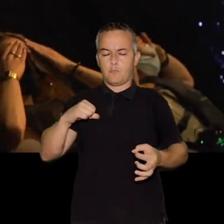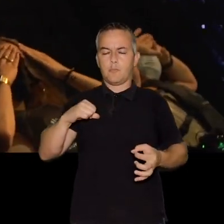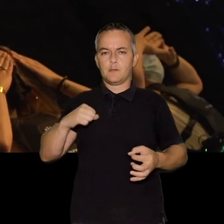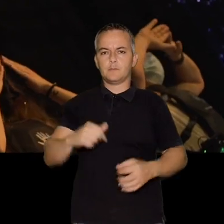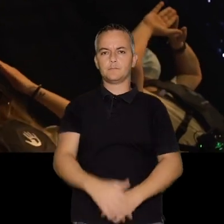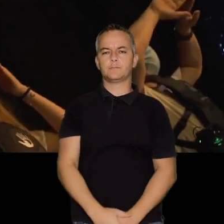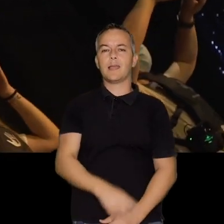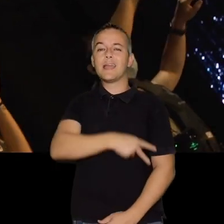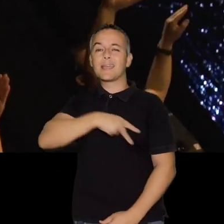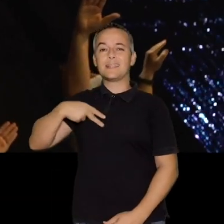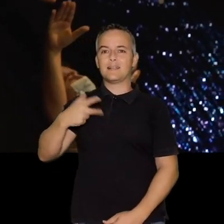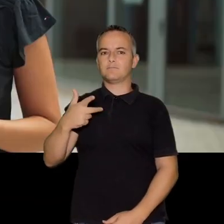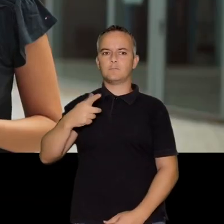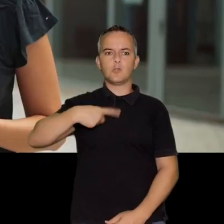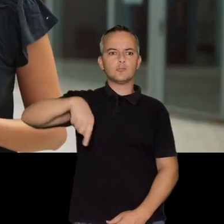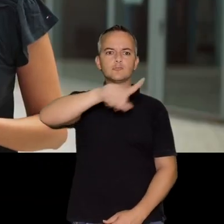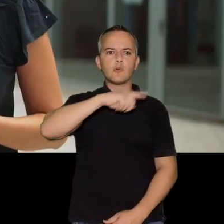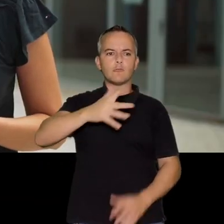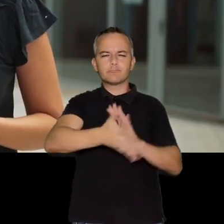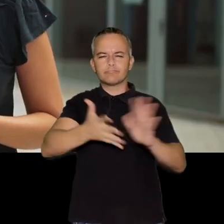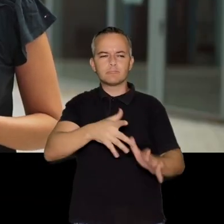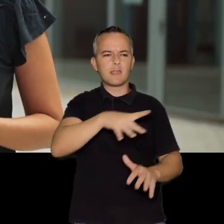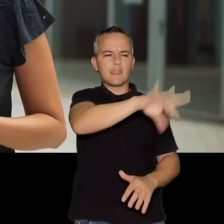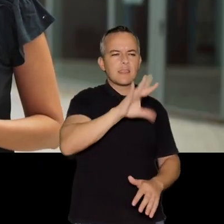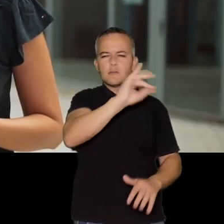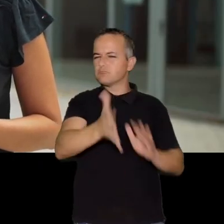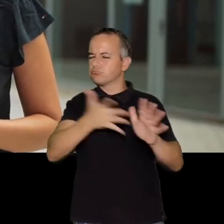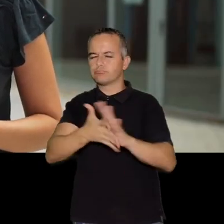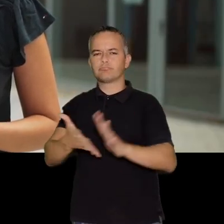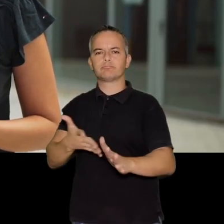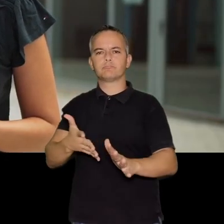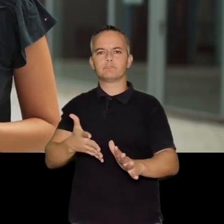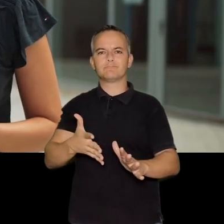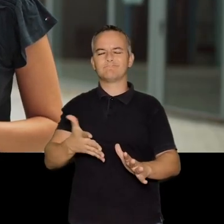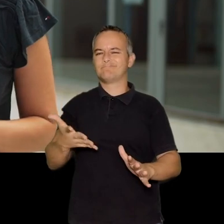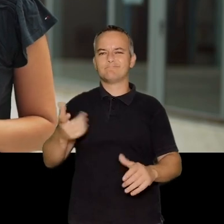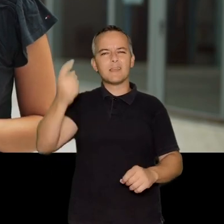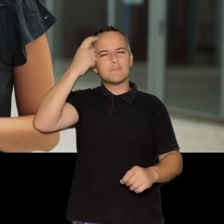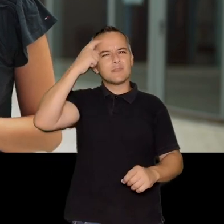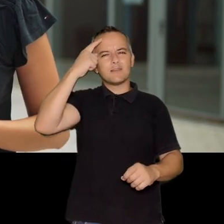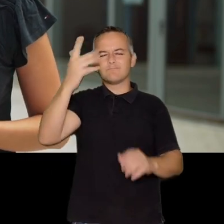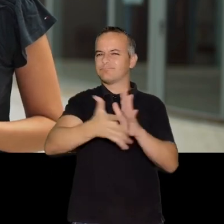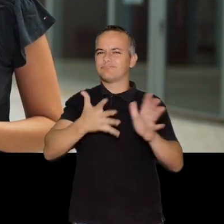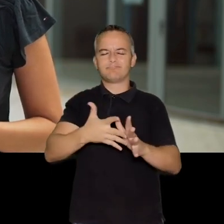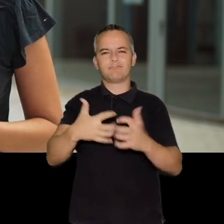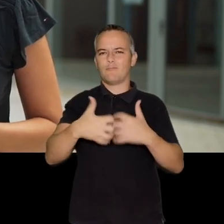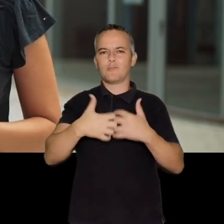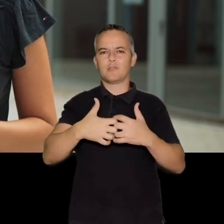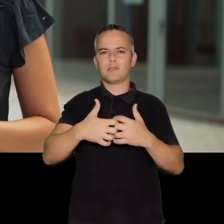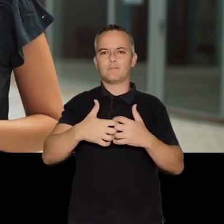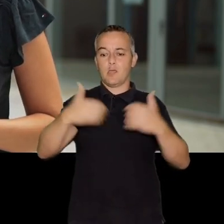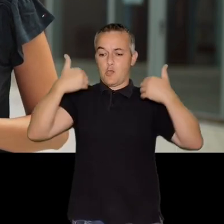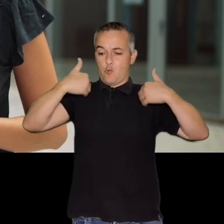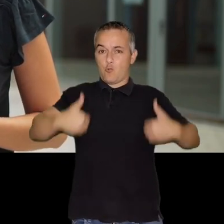conexión conmigo que necesitaba. En general vamos demasiado deprisa a todas partes, tomamos decisiones demasiado deprisa y por tanto demasiado